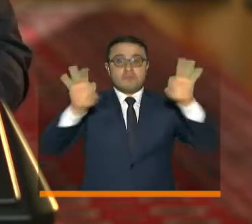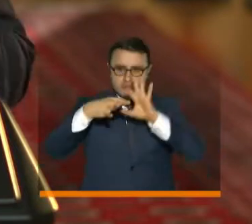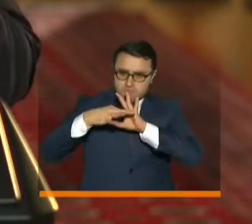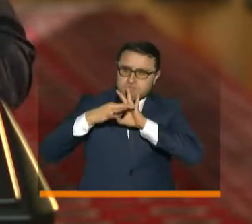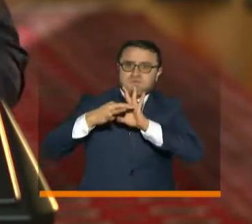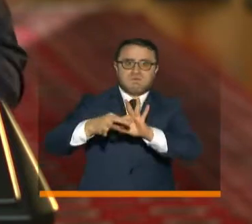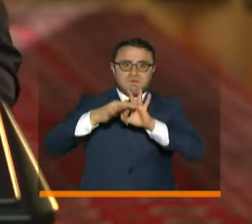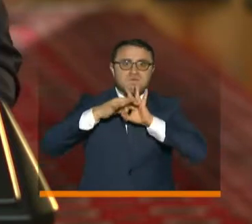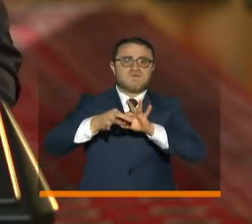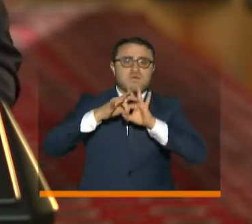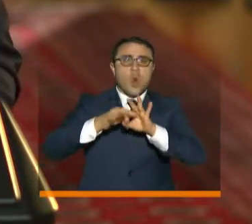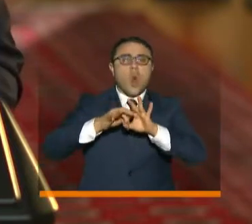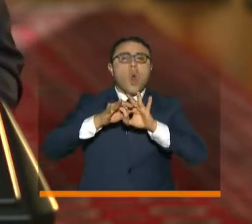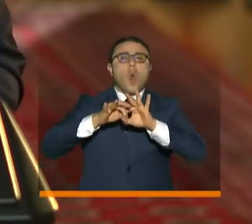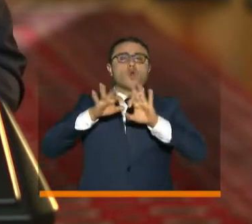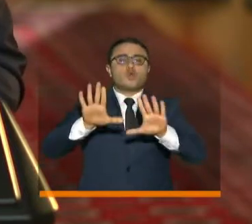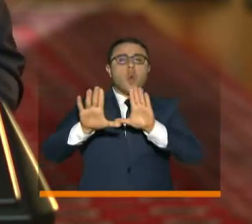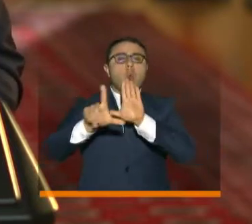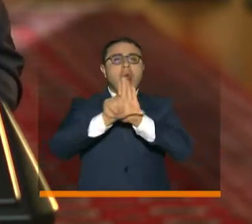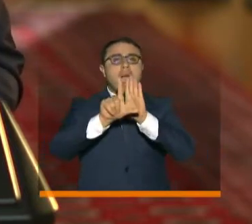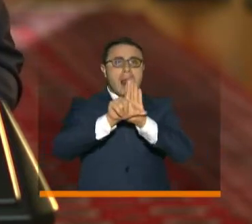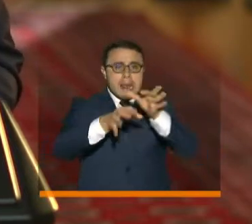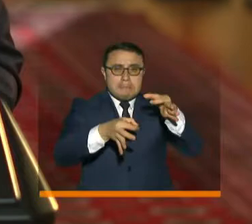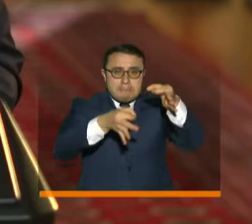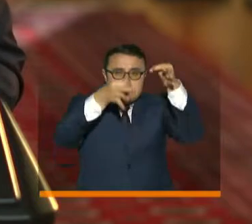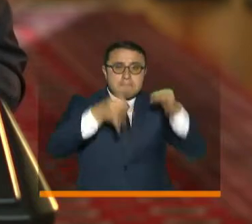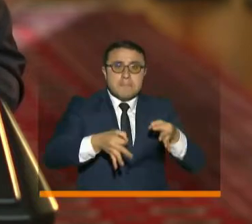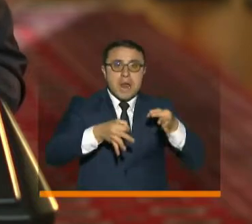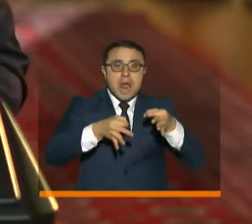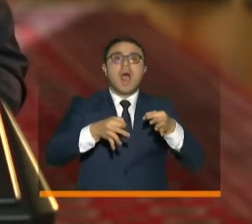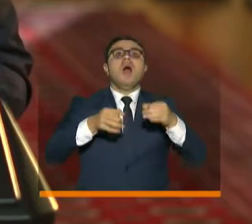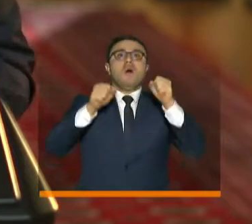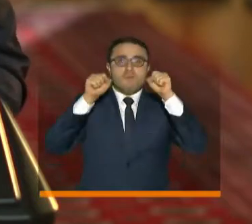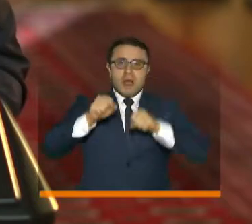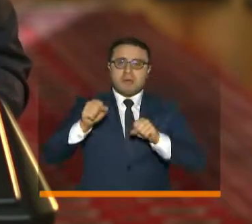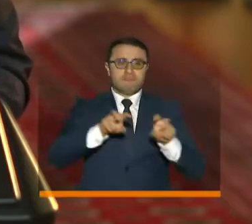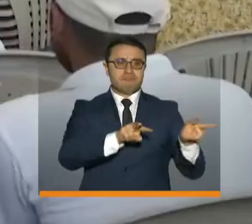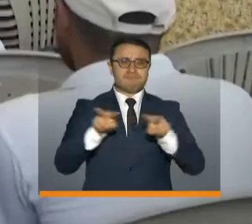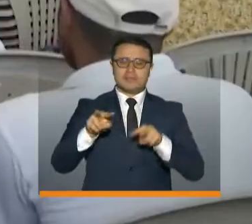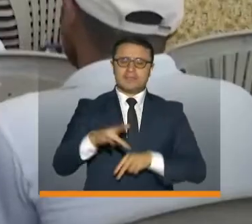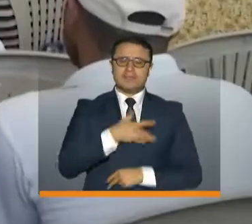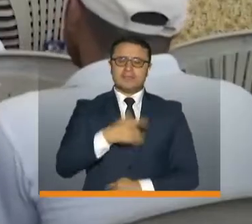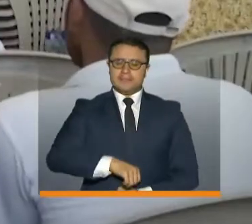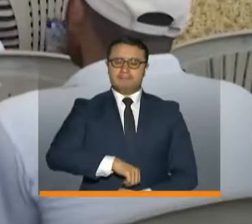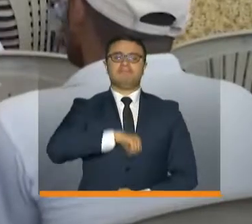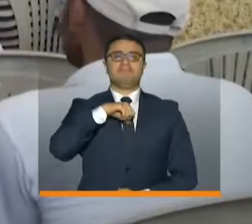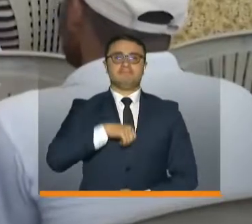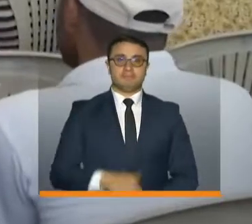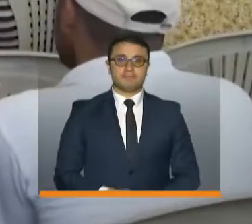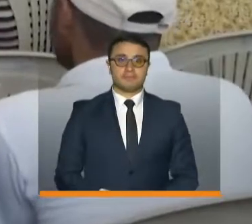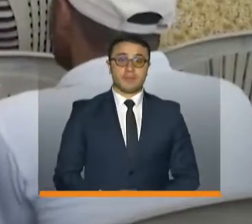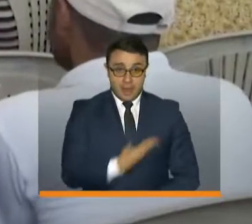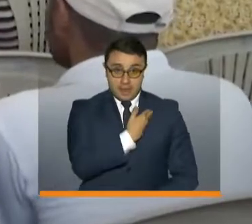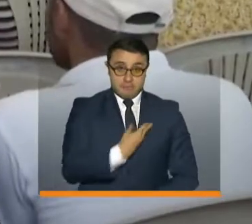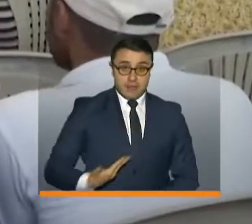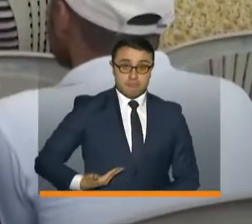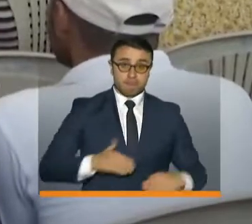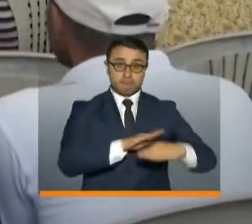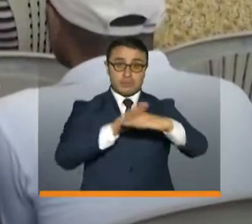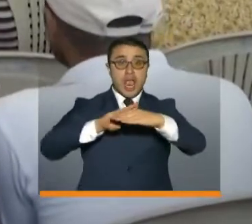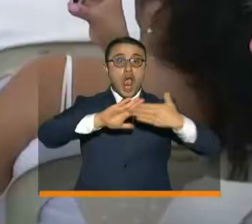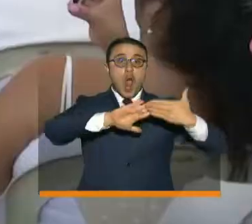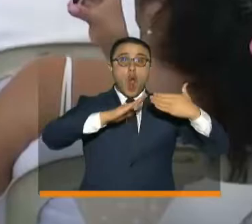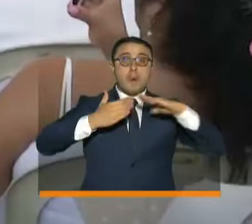en el marco de una legalidad certera nos haga sentir orgullosos. Por otra parte, mandatario hizo un llamado a la comunidad